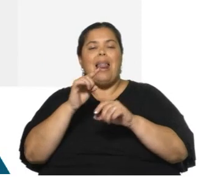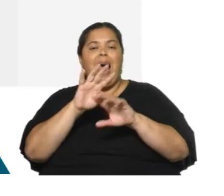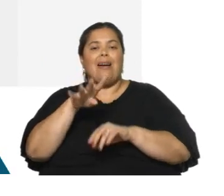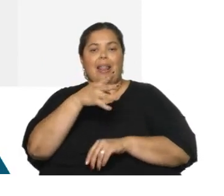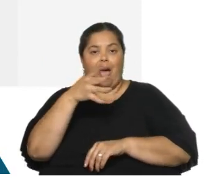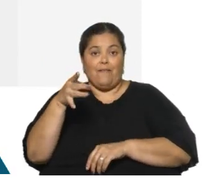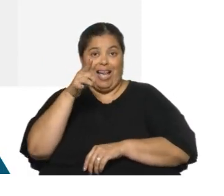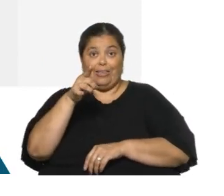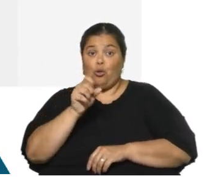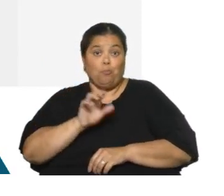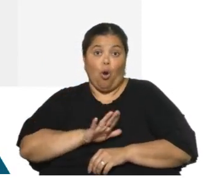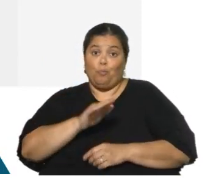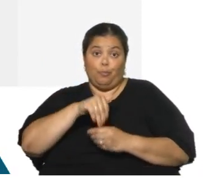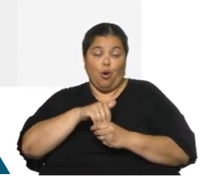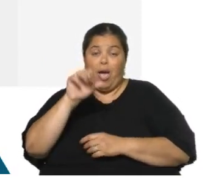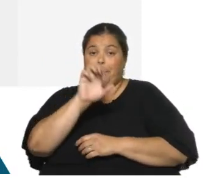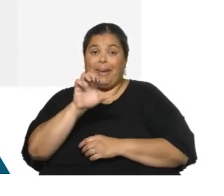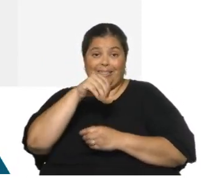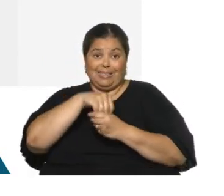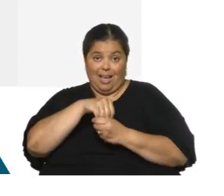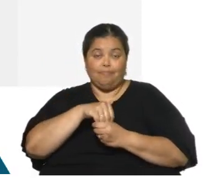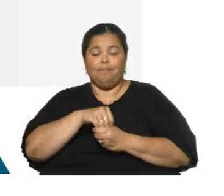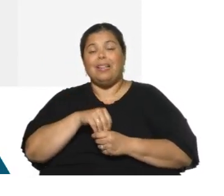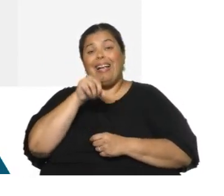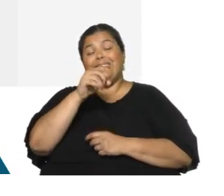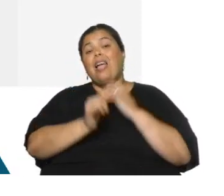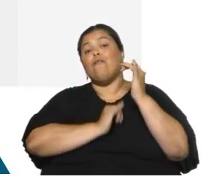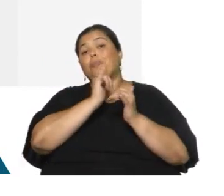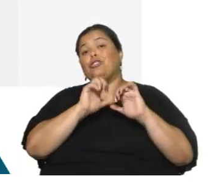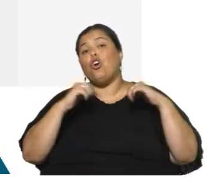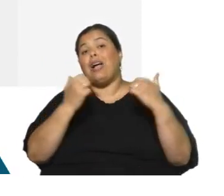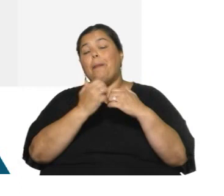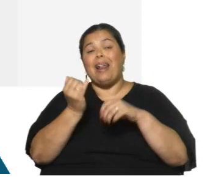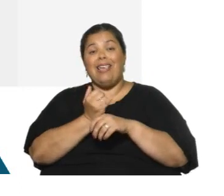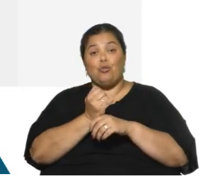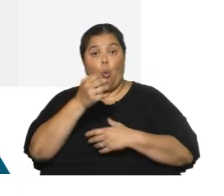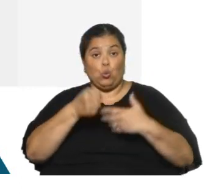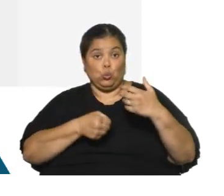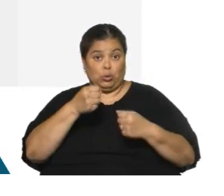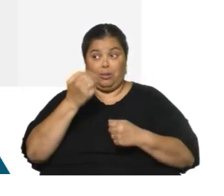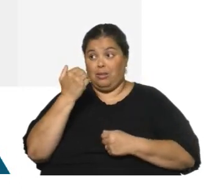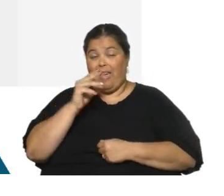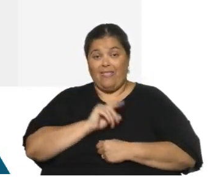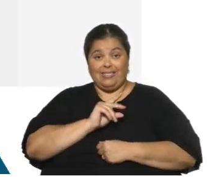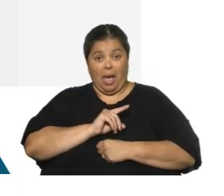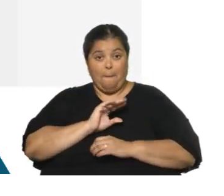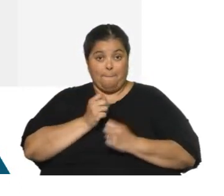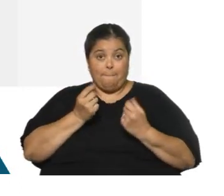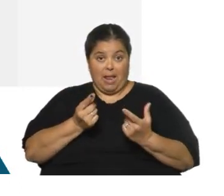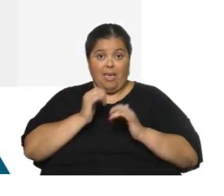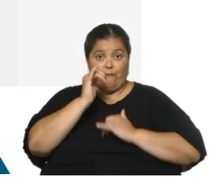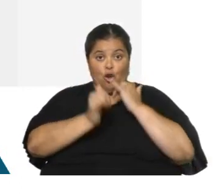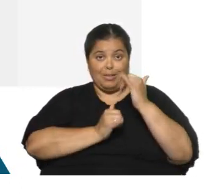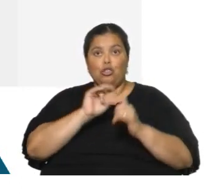empresarios del sector. Es información de la Cámara de Industrias divulgada a mediados del mes de diciembre. La segunda